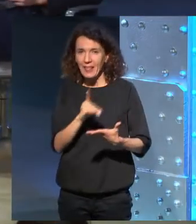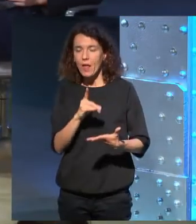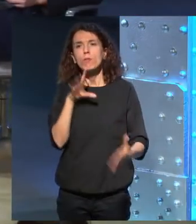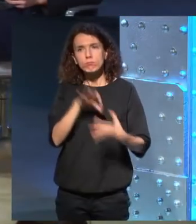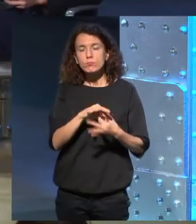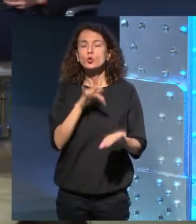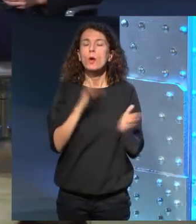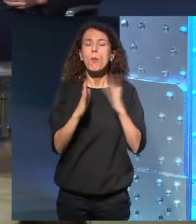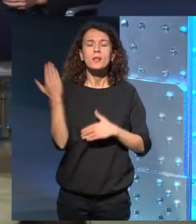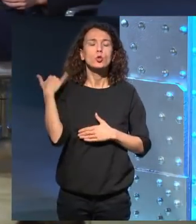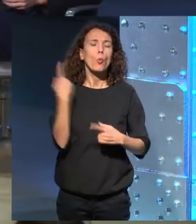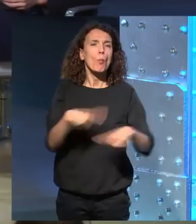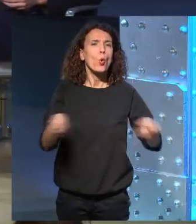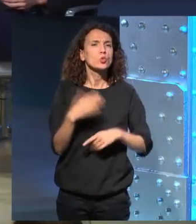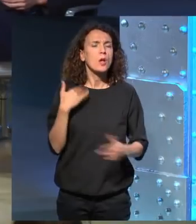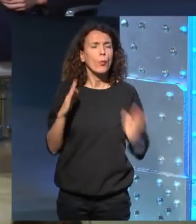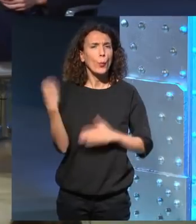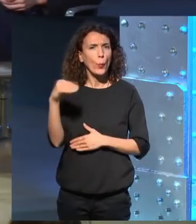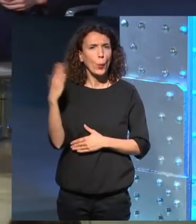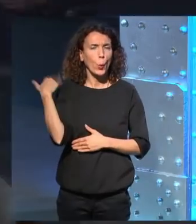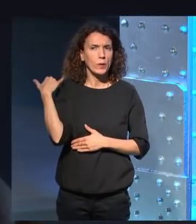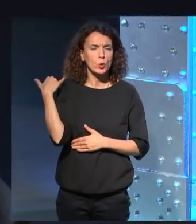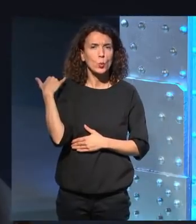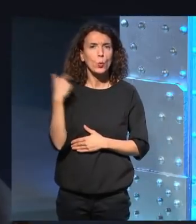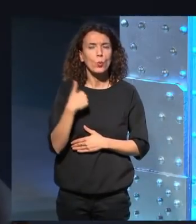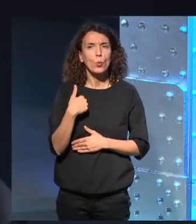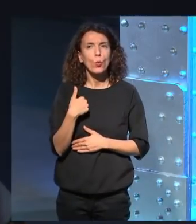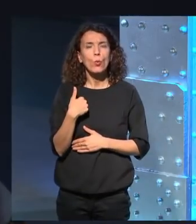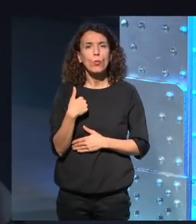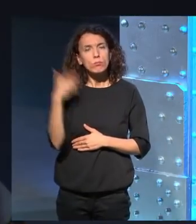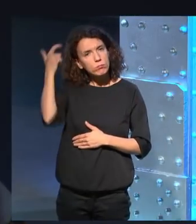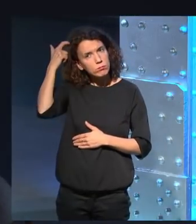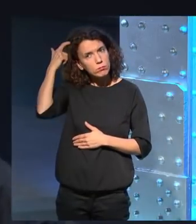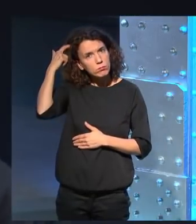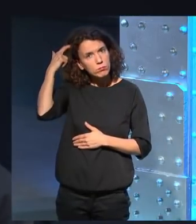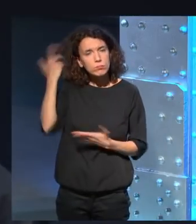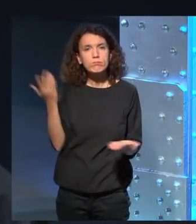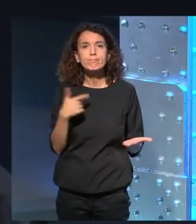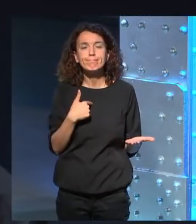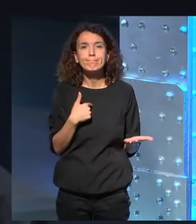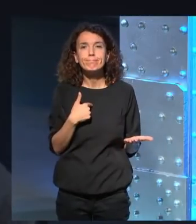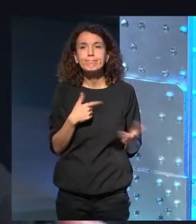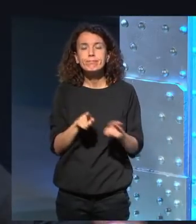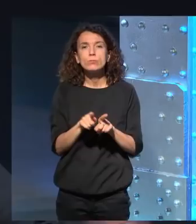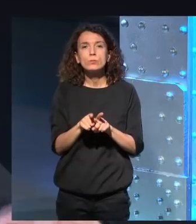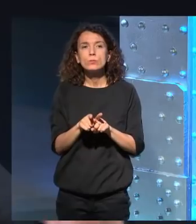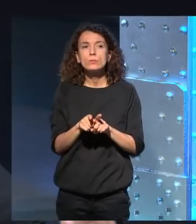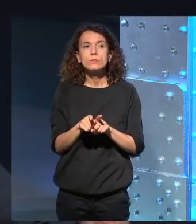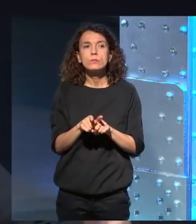hubo un momento en mi juventud en que dejé de de